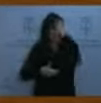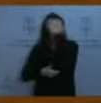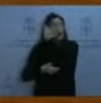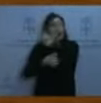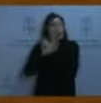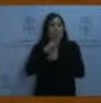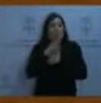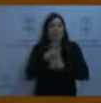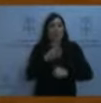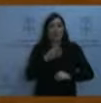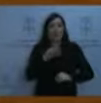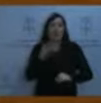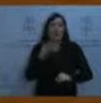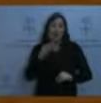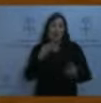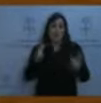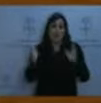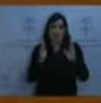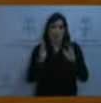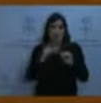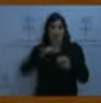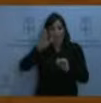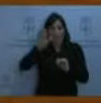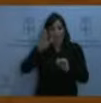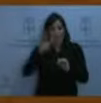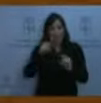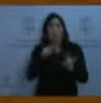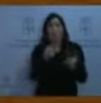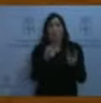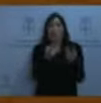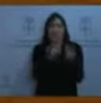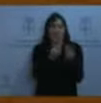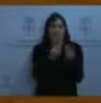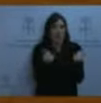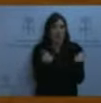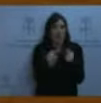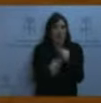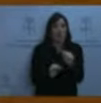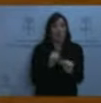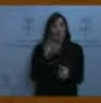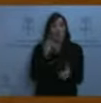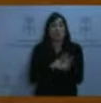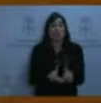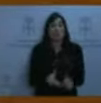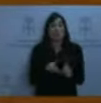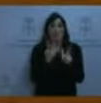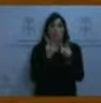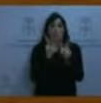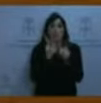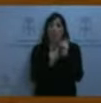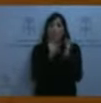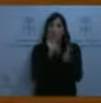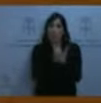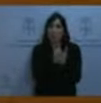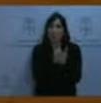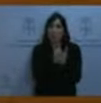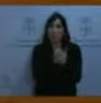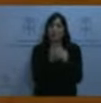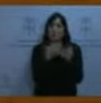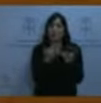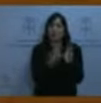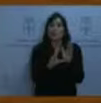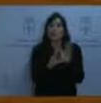desapareció, al llegar la democracia, la Constitución española reconoció